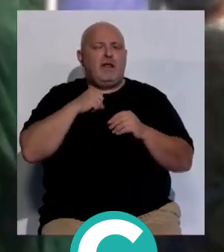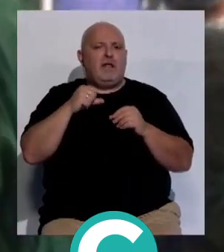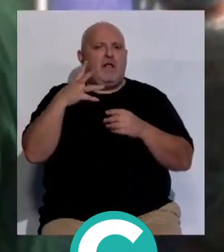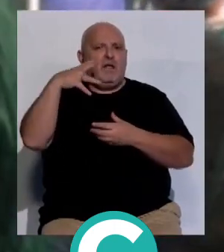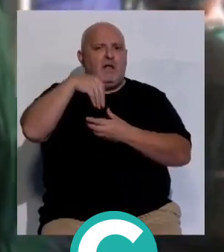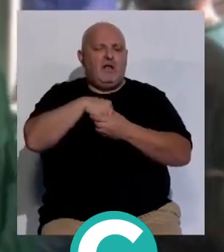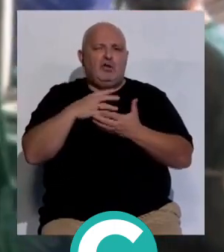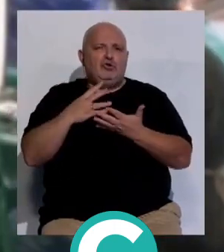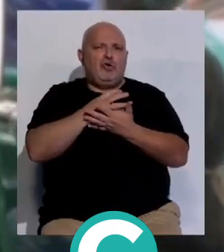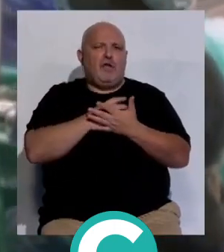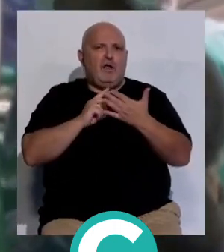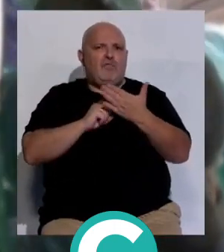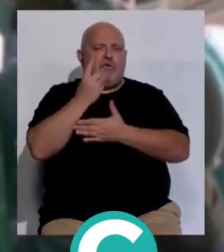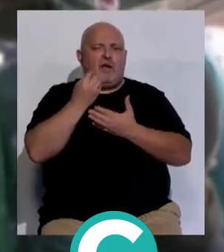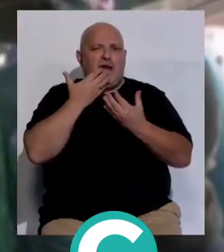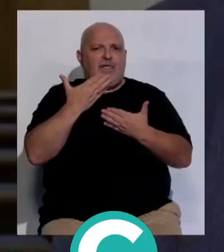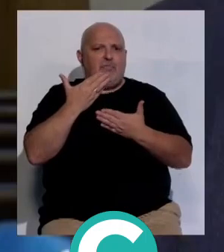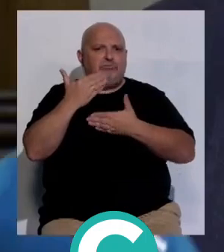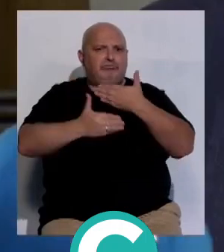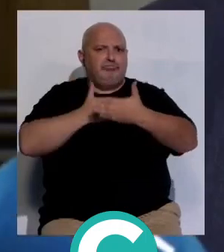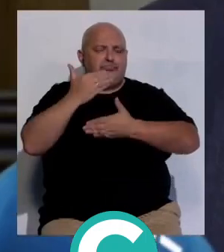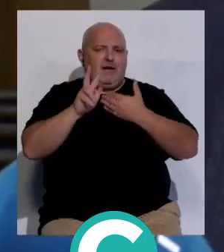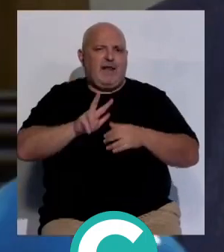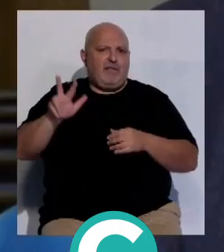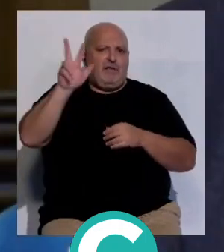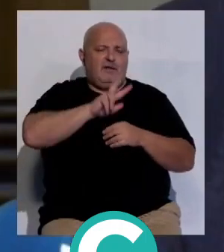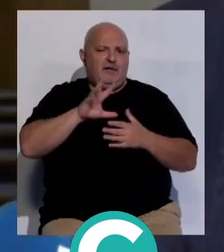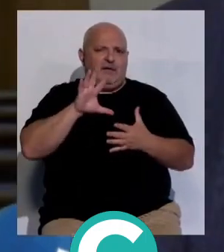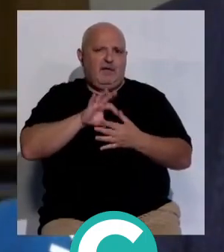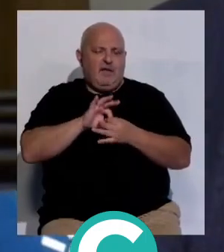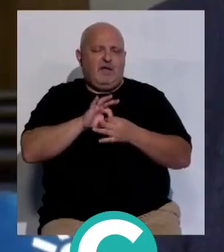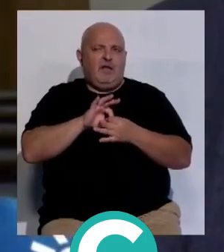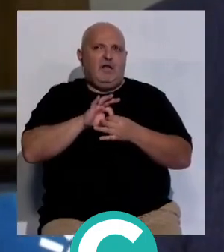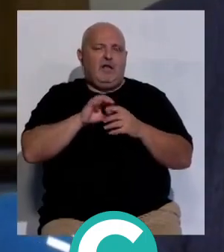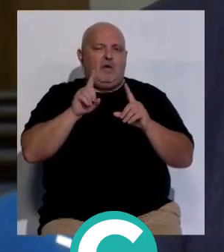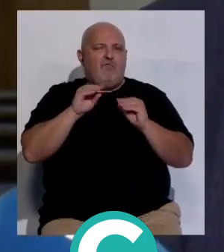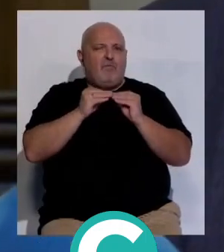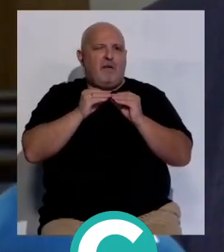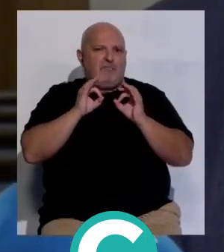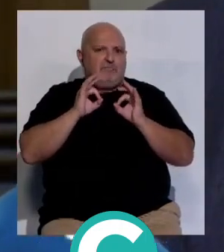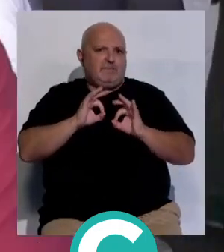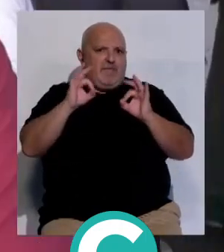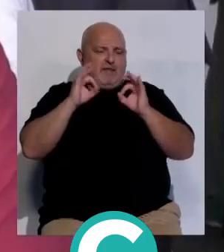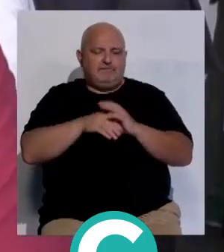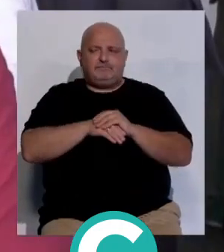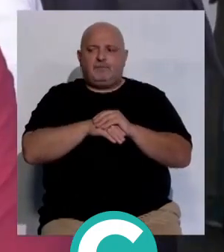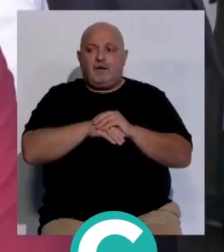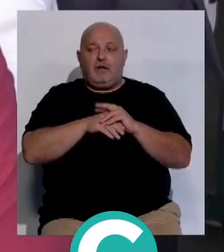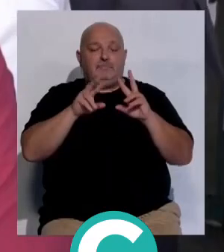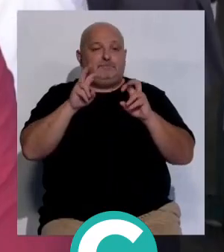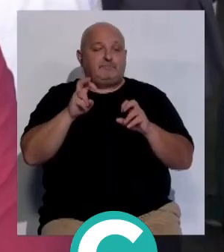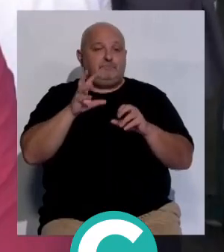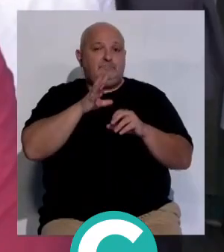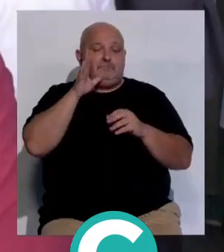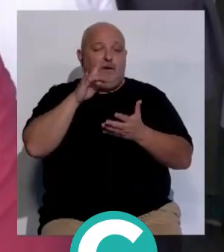incorporado a todas las innovaciones que se han puesto en marcha a nivel nacional en materia de donación de una forma extraordinaria en este sentido